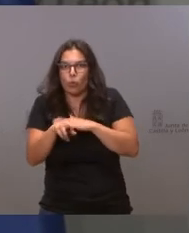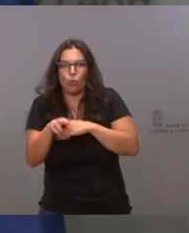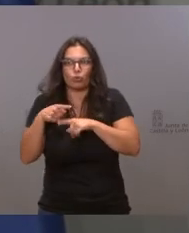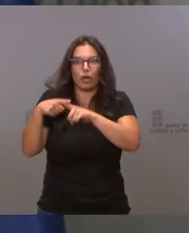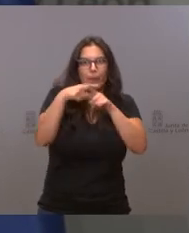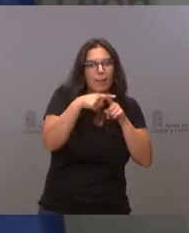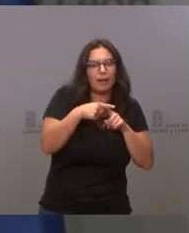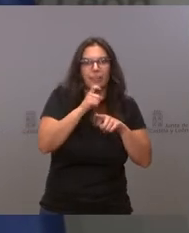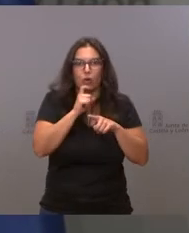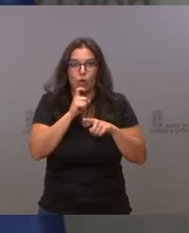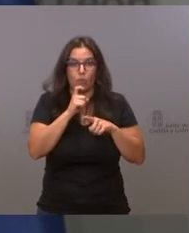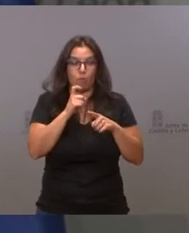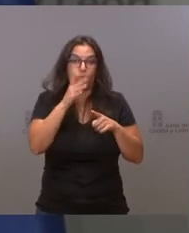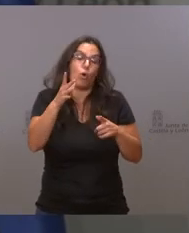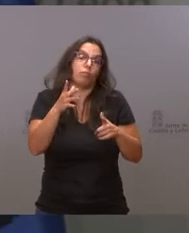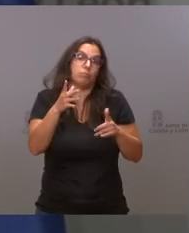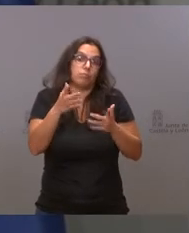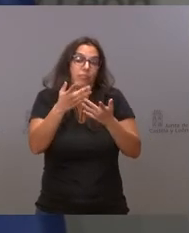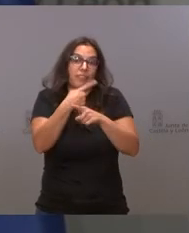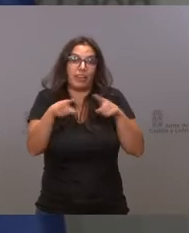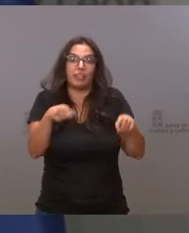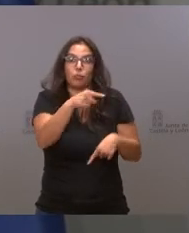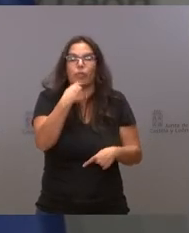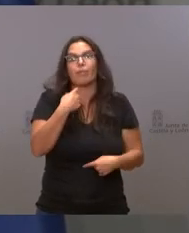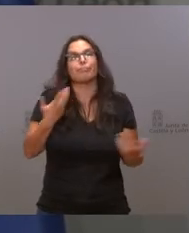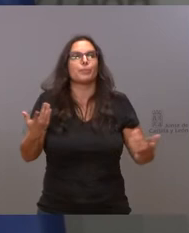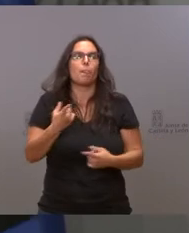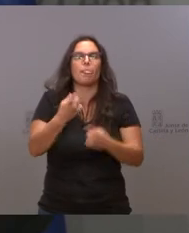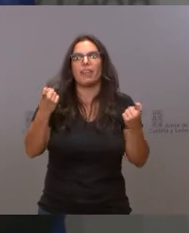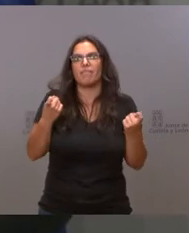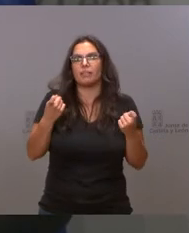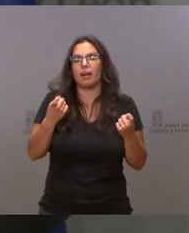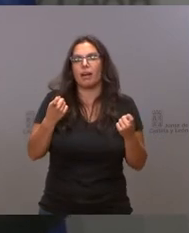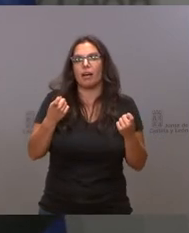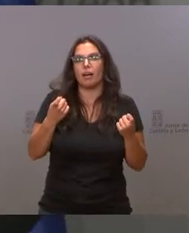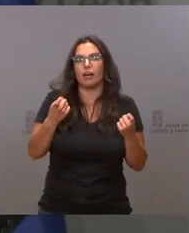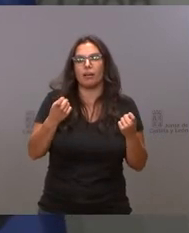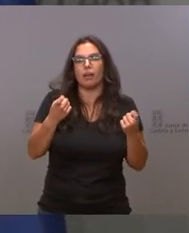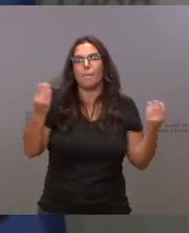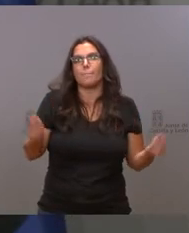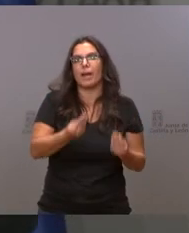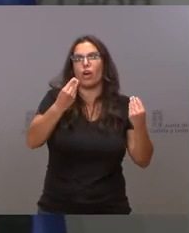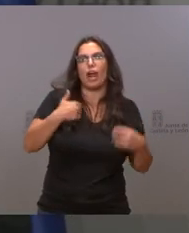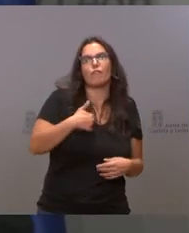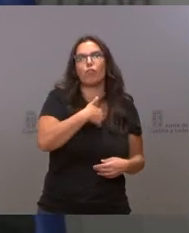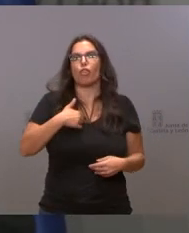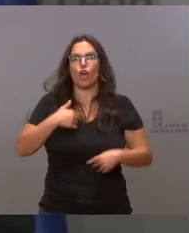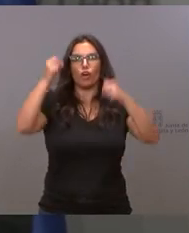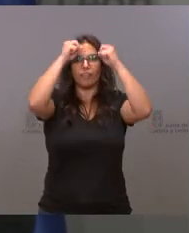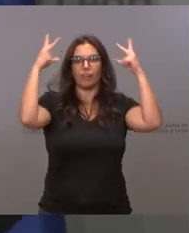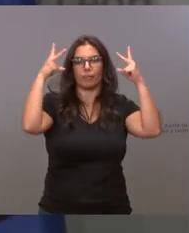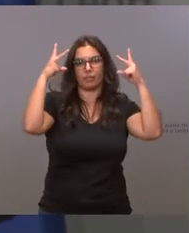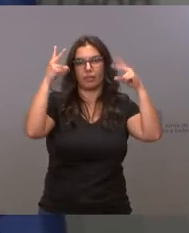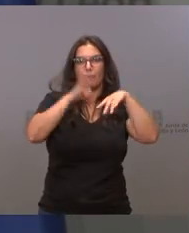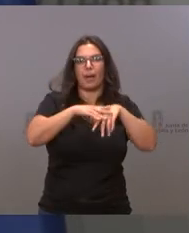reparte. Porque una cosa es que tú digas, pues tenemos que mejorar el papel de la enfermería en el tratamiento